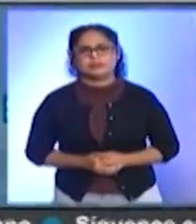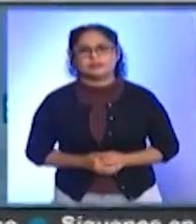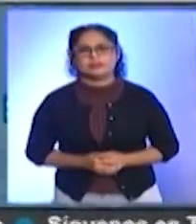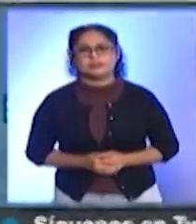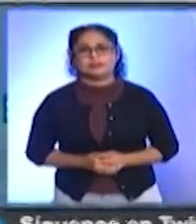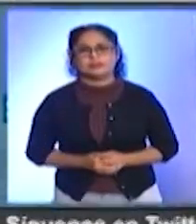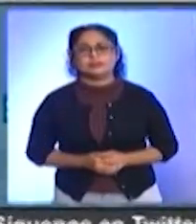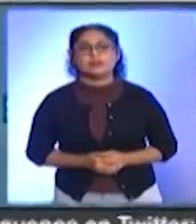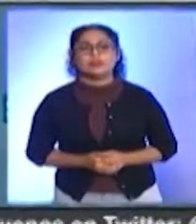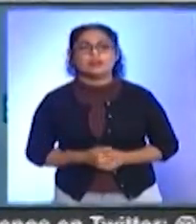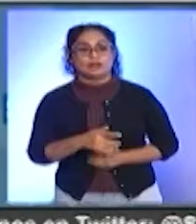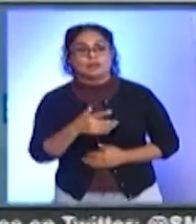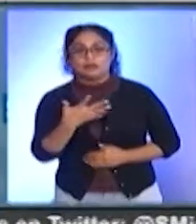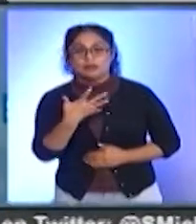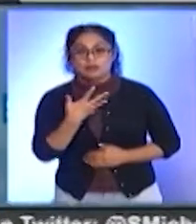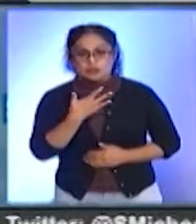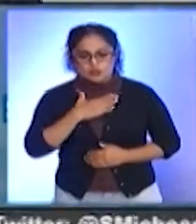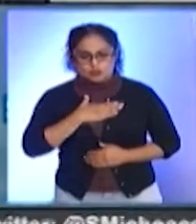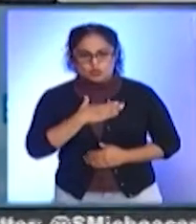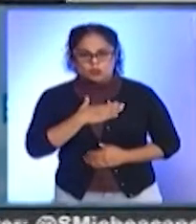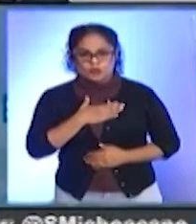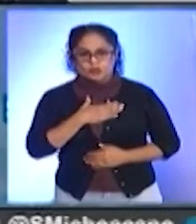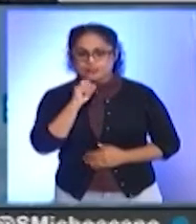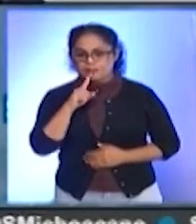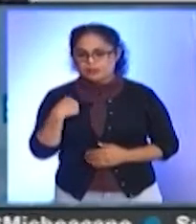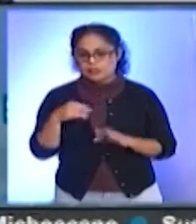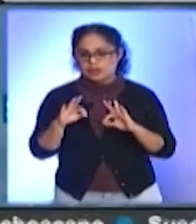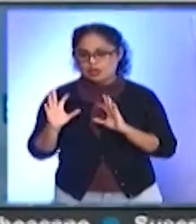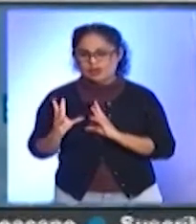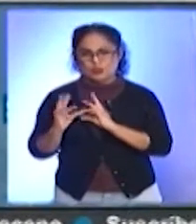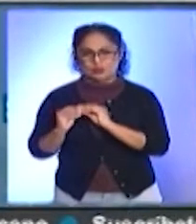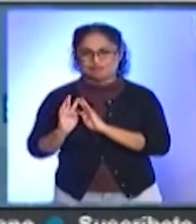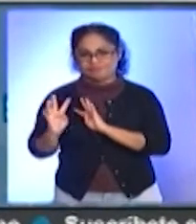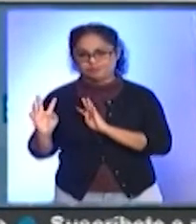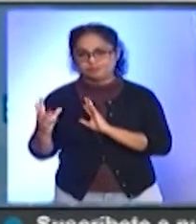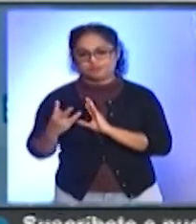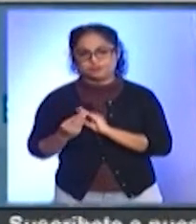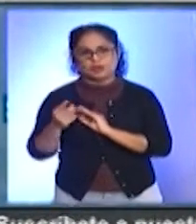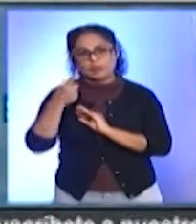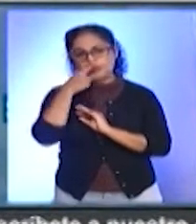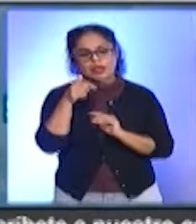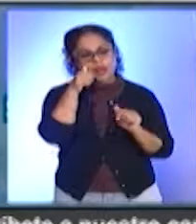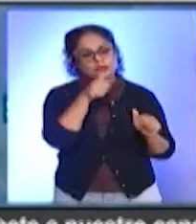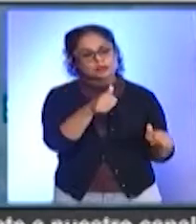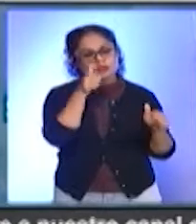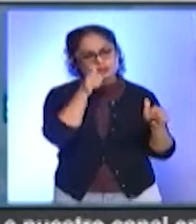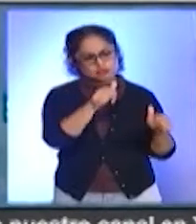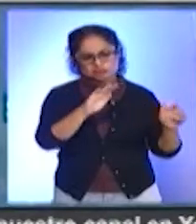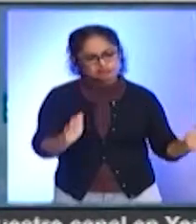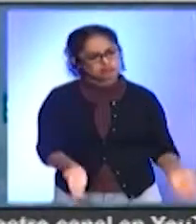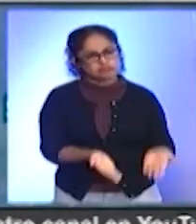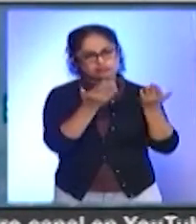Van a contar con un servidor, con nuestros funcionarios, funcionarias, para atender y sacar adelante